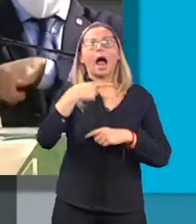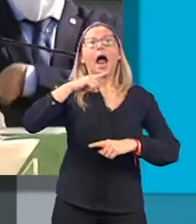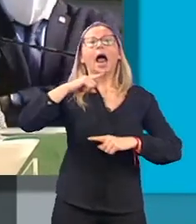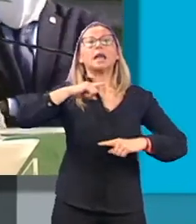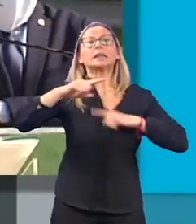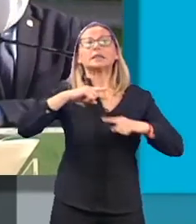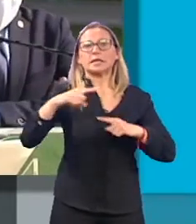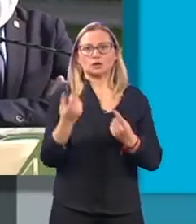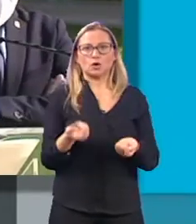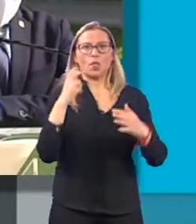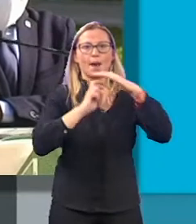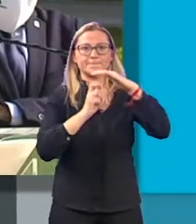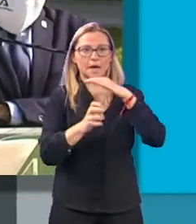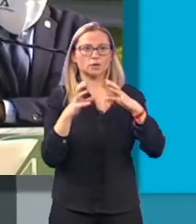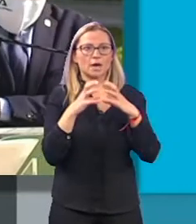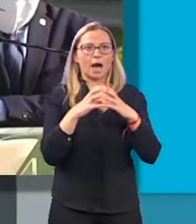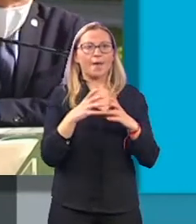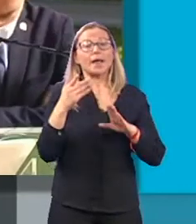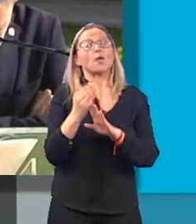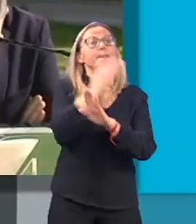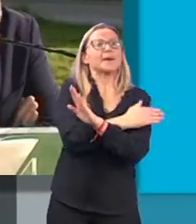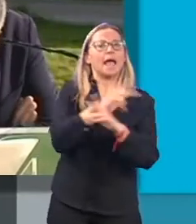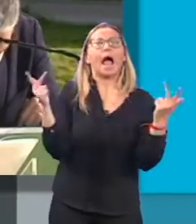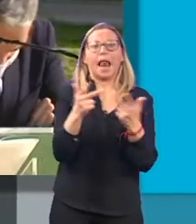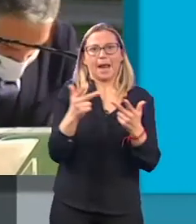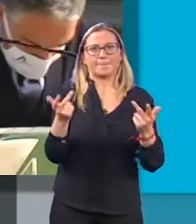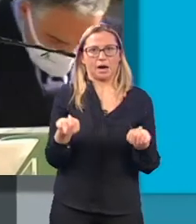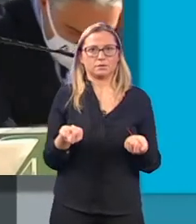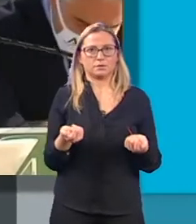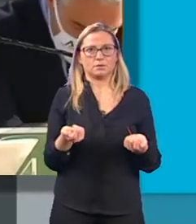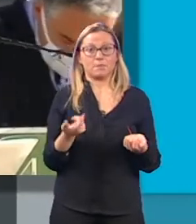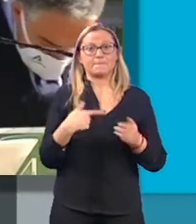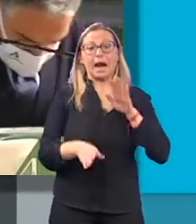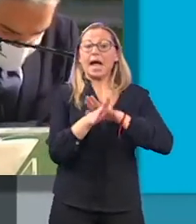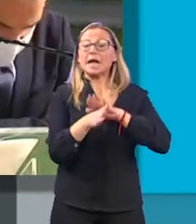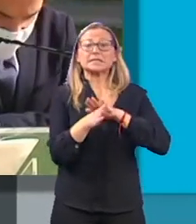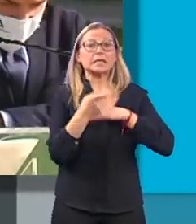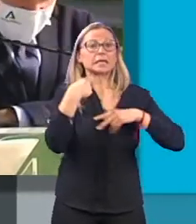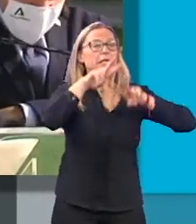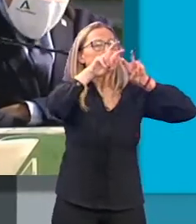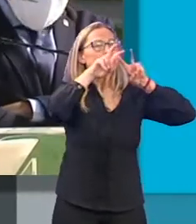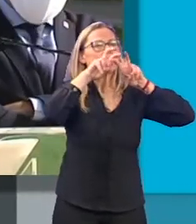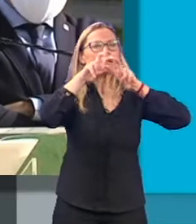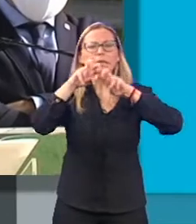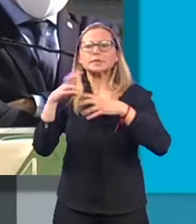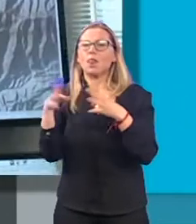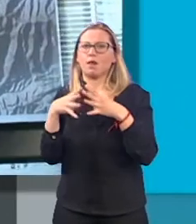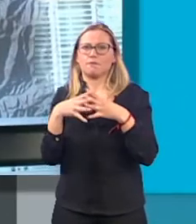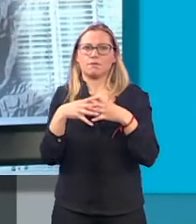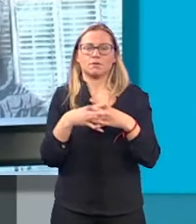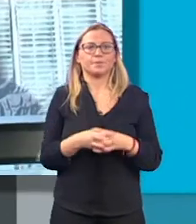prealarma, por si tuviéramos que seguir revisando todo el conjunto de la infraestructura.